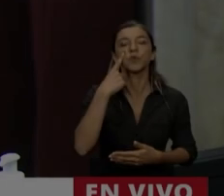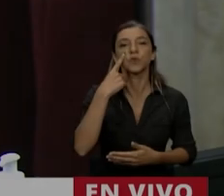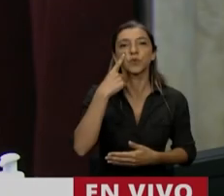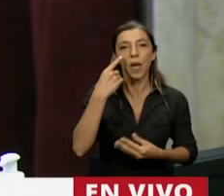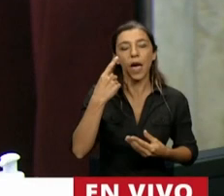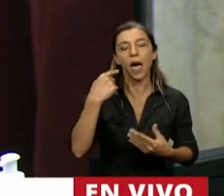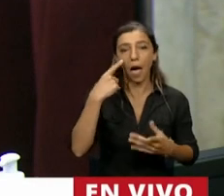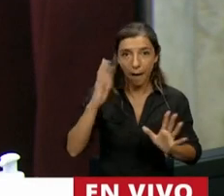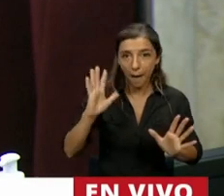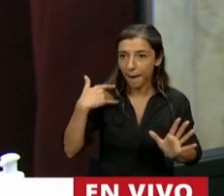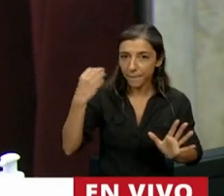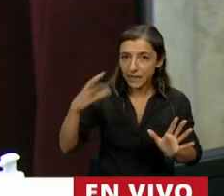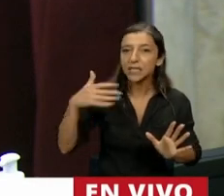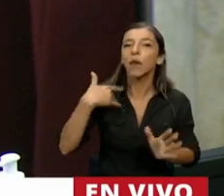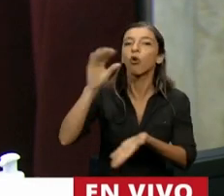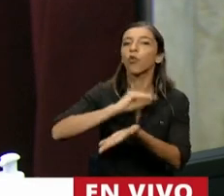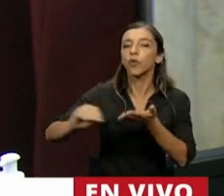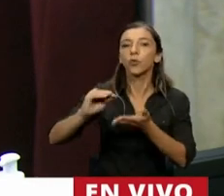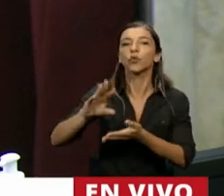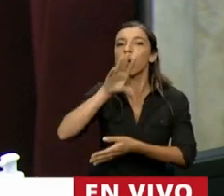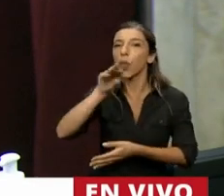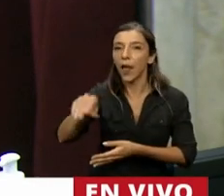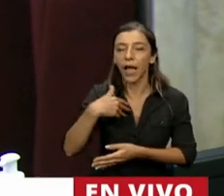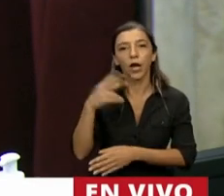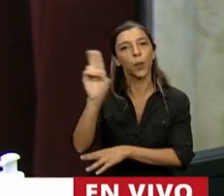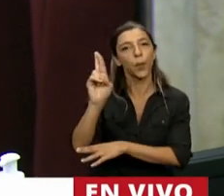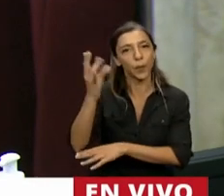En uso de la palabra el diputado Nicolás del Caño.